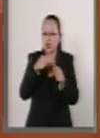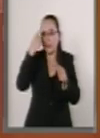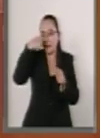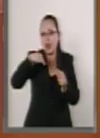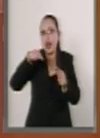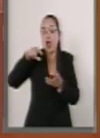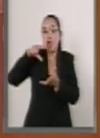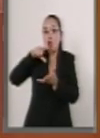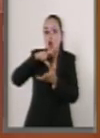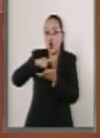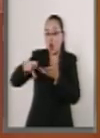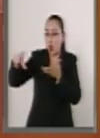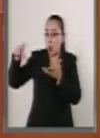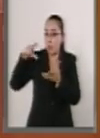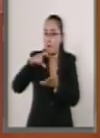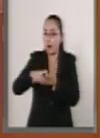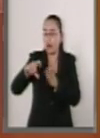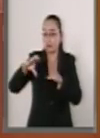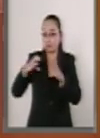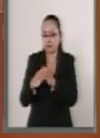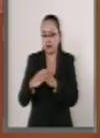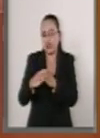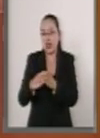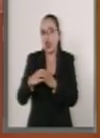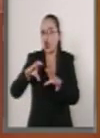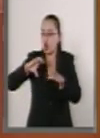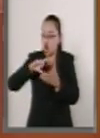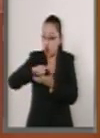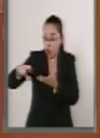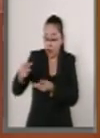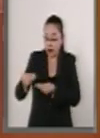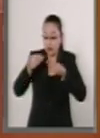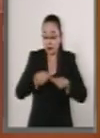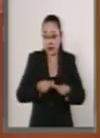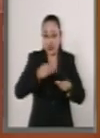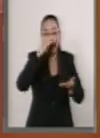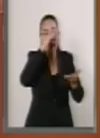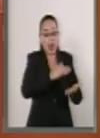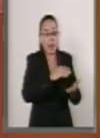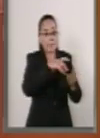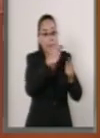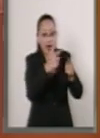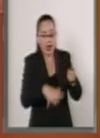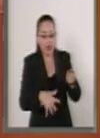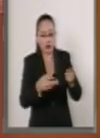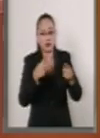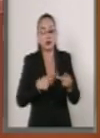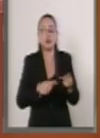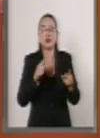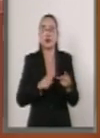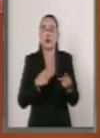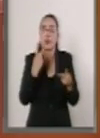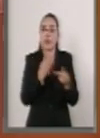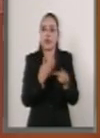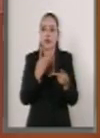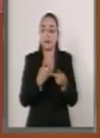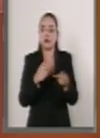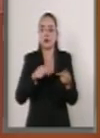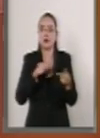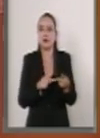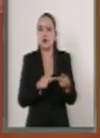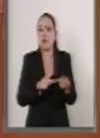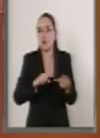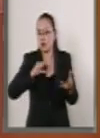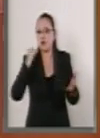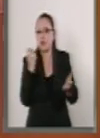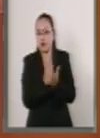compra consolidada para abaratar los precios. Fíjense ustedes. Segundo, se acaba de